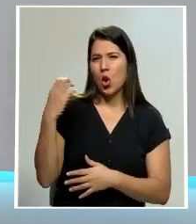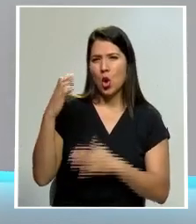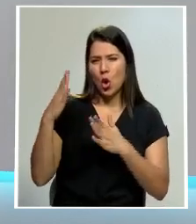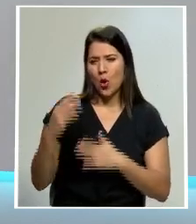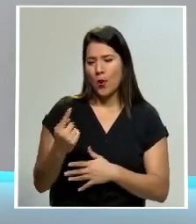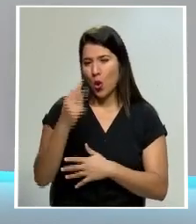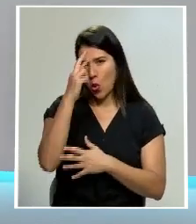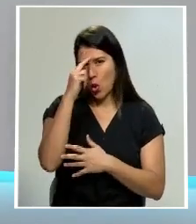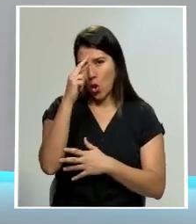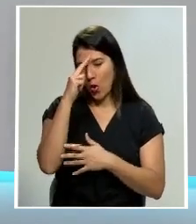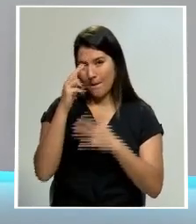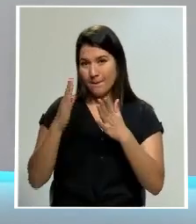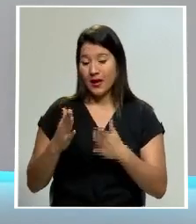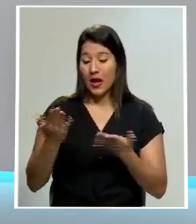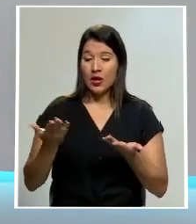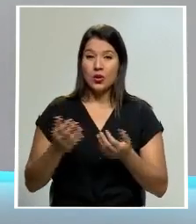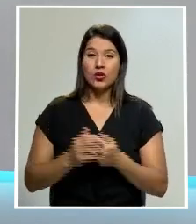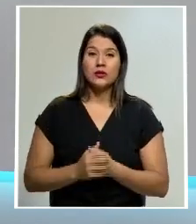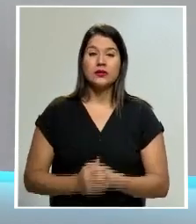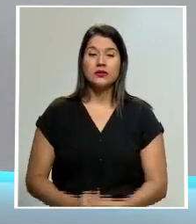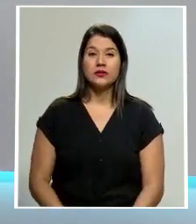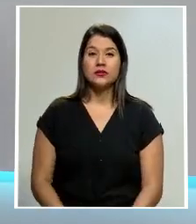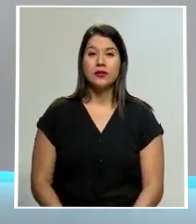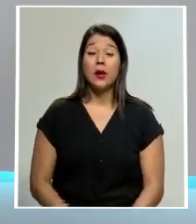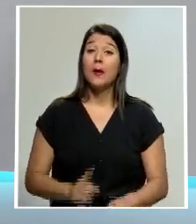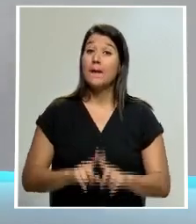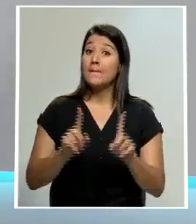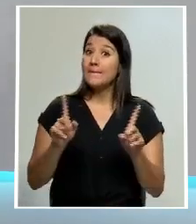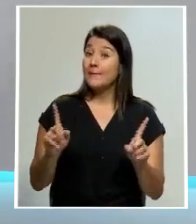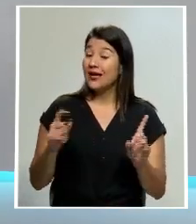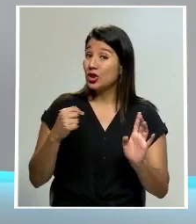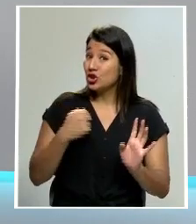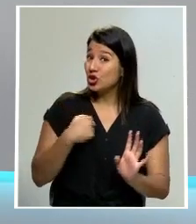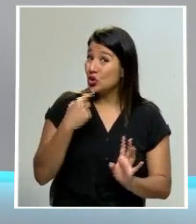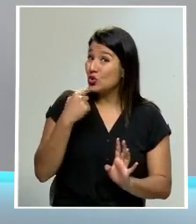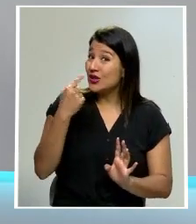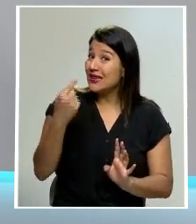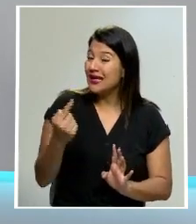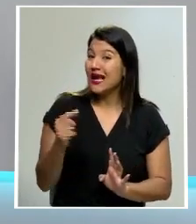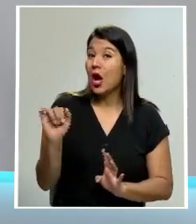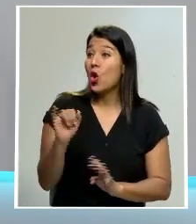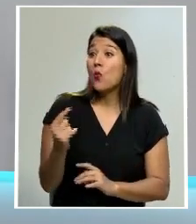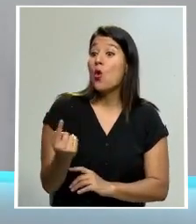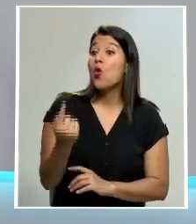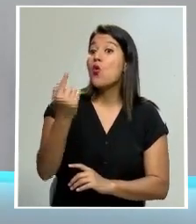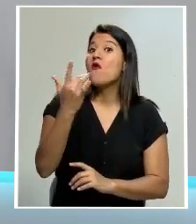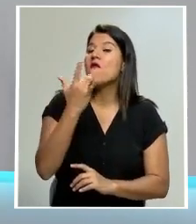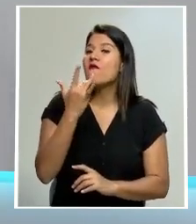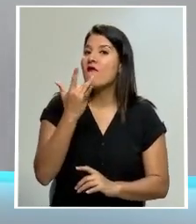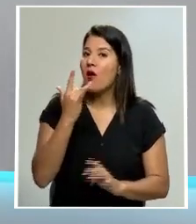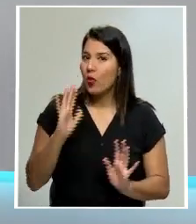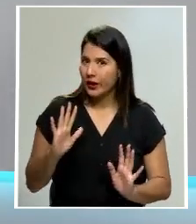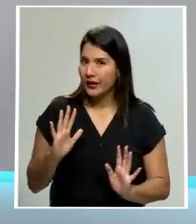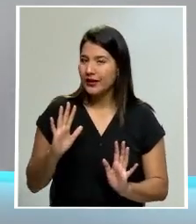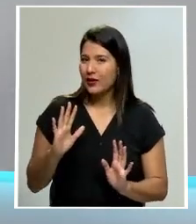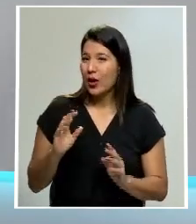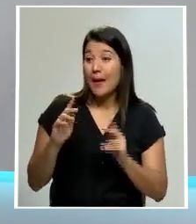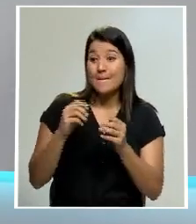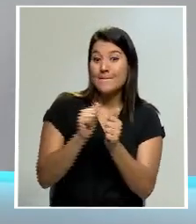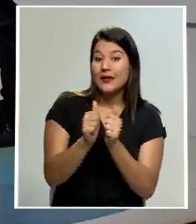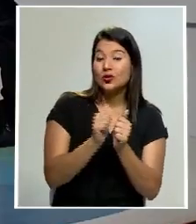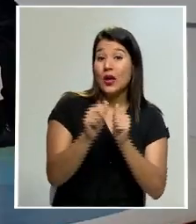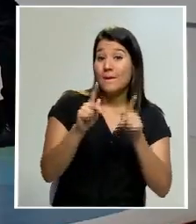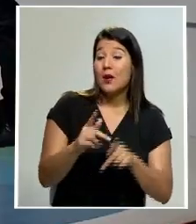hay un mexicano que es Nacho Brice pero que yo te diga como que hay un un técnico que la gente